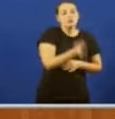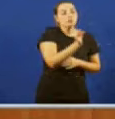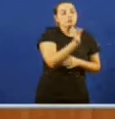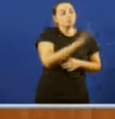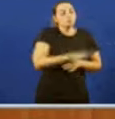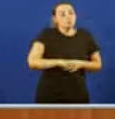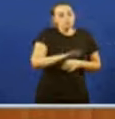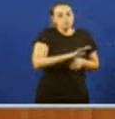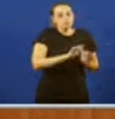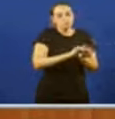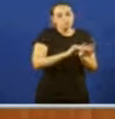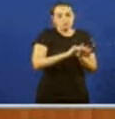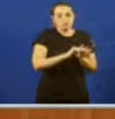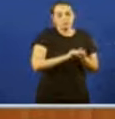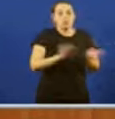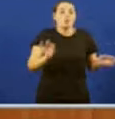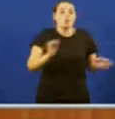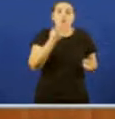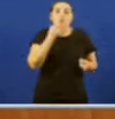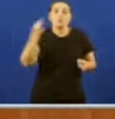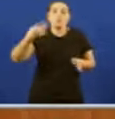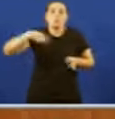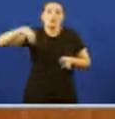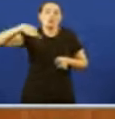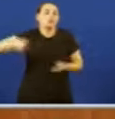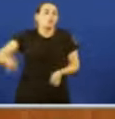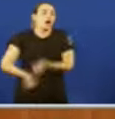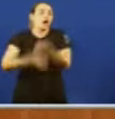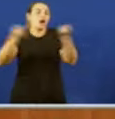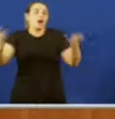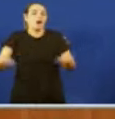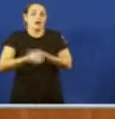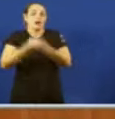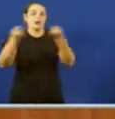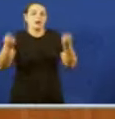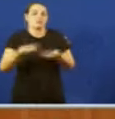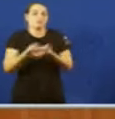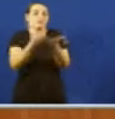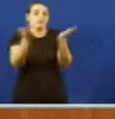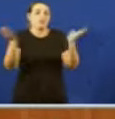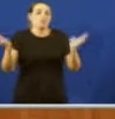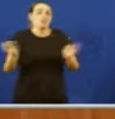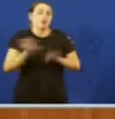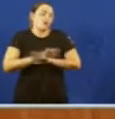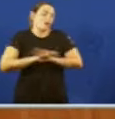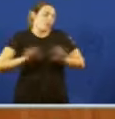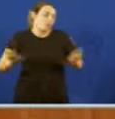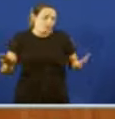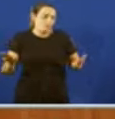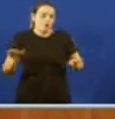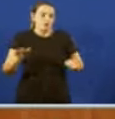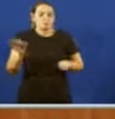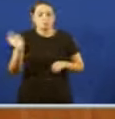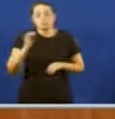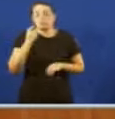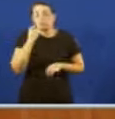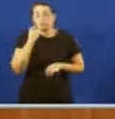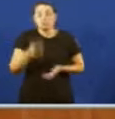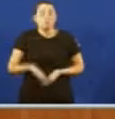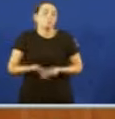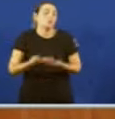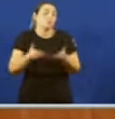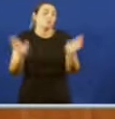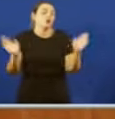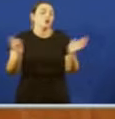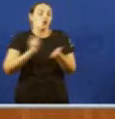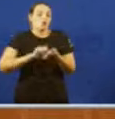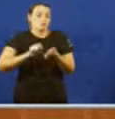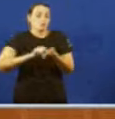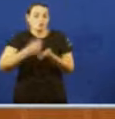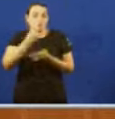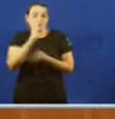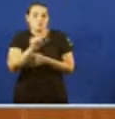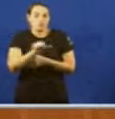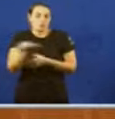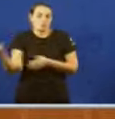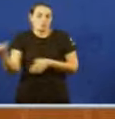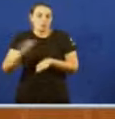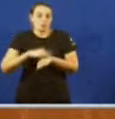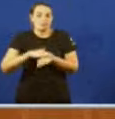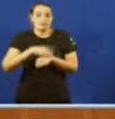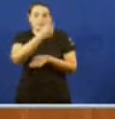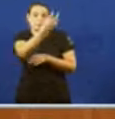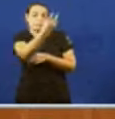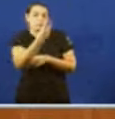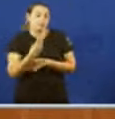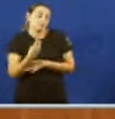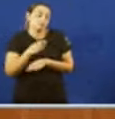facer Un simple anuncio propagandista Como se fixo Onten Cervantes Se nos eixo Que se abría Unha oficina Que solamente se abre Por unha semana E solamente ten